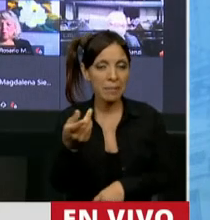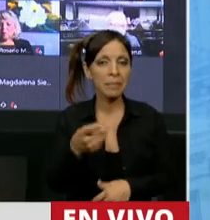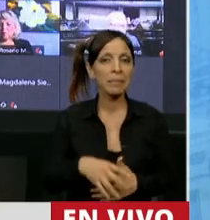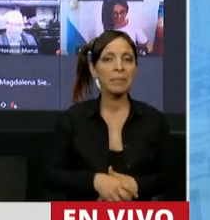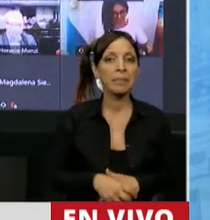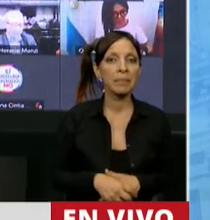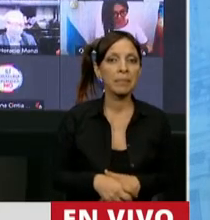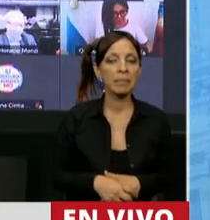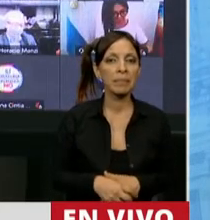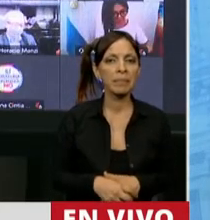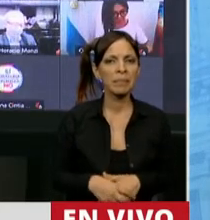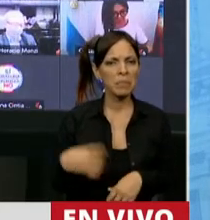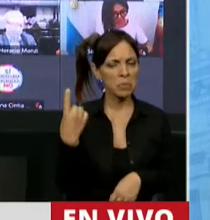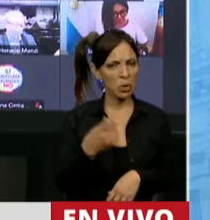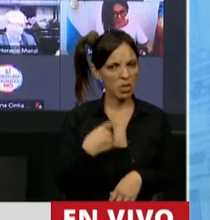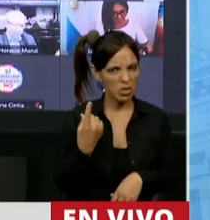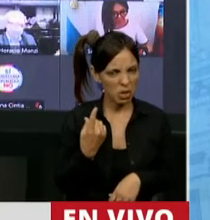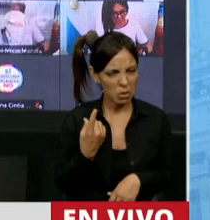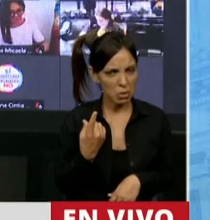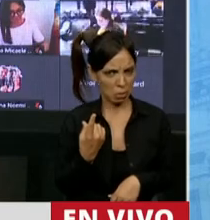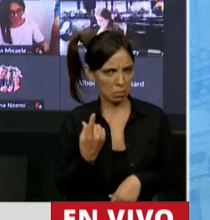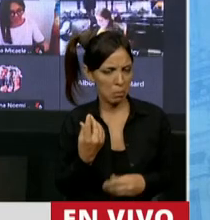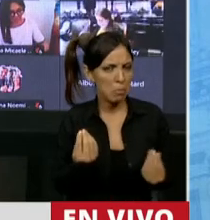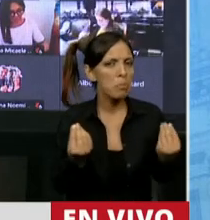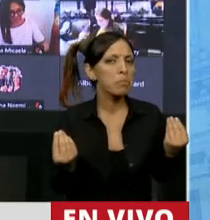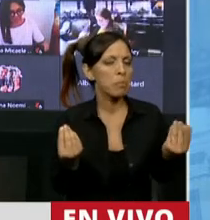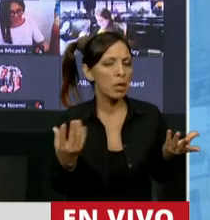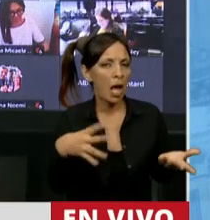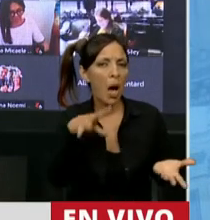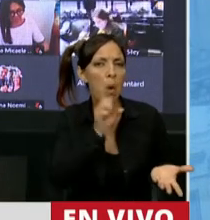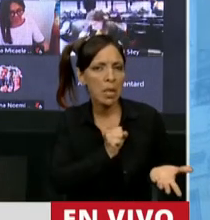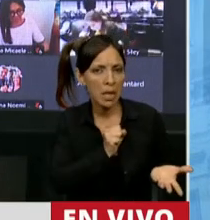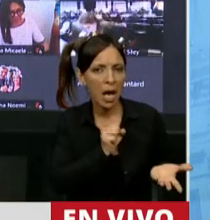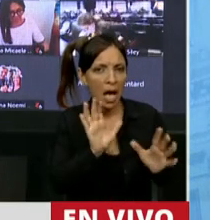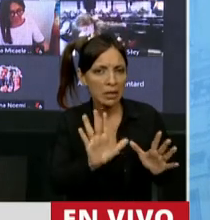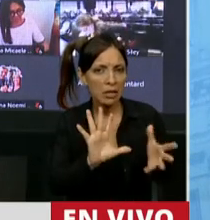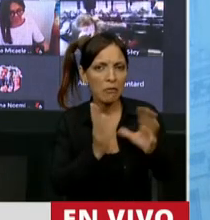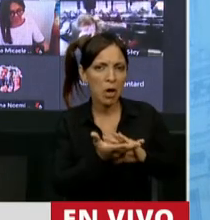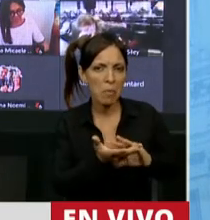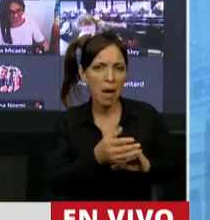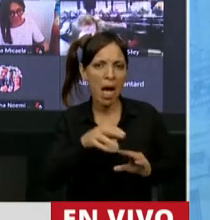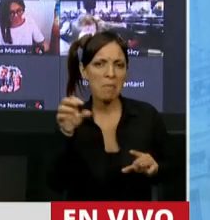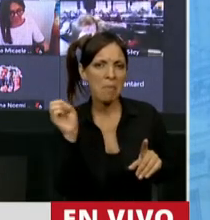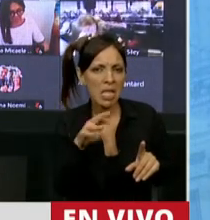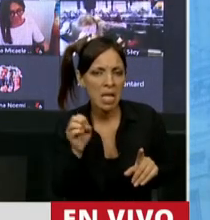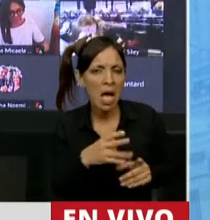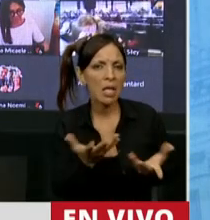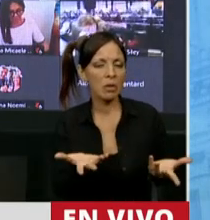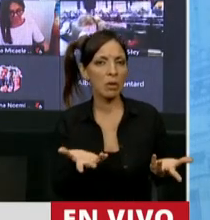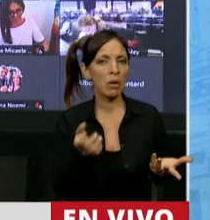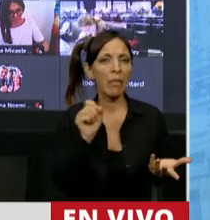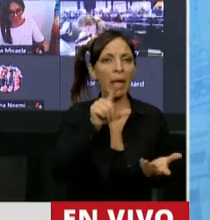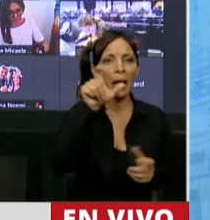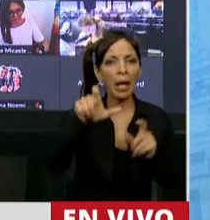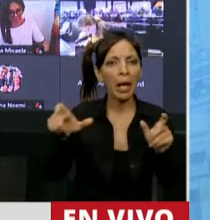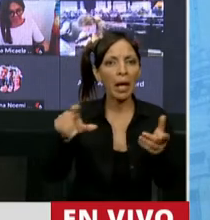no tenemos por qué soportar el maltrato del personal,